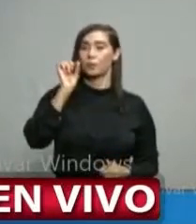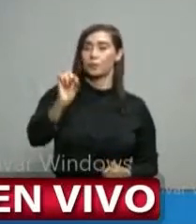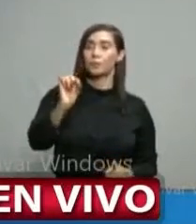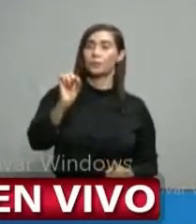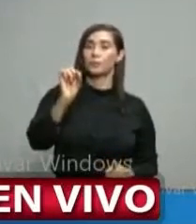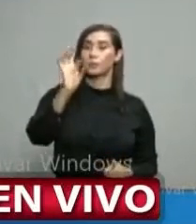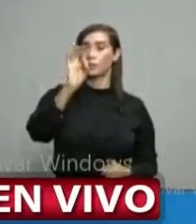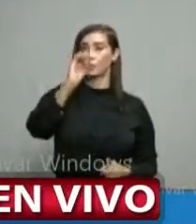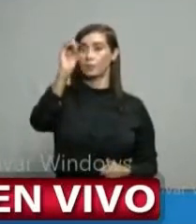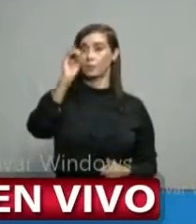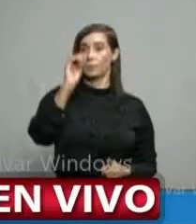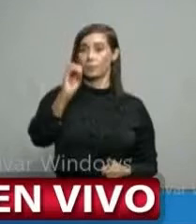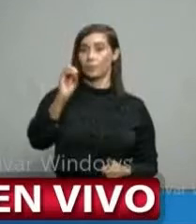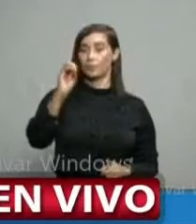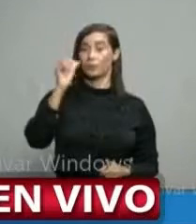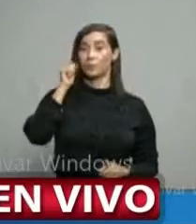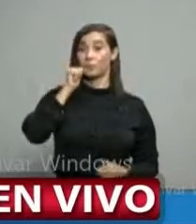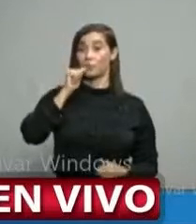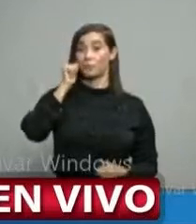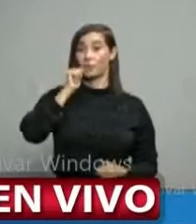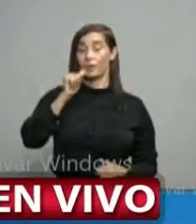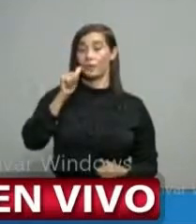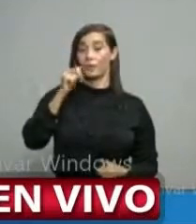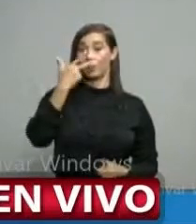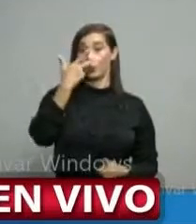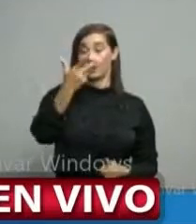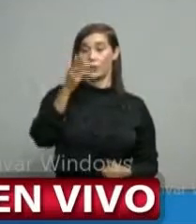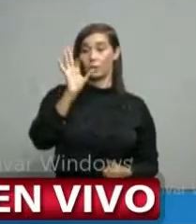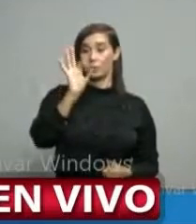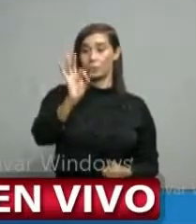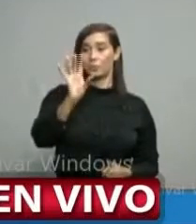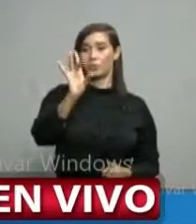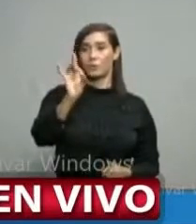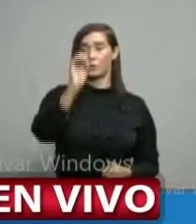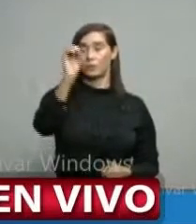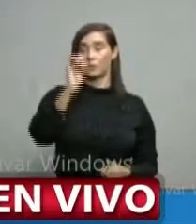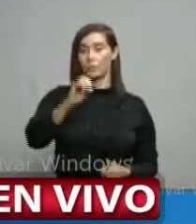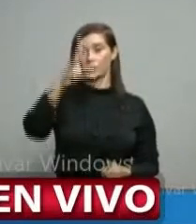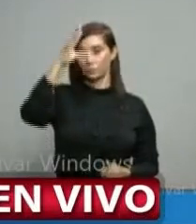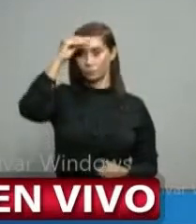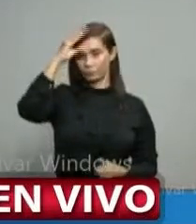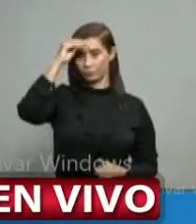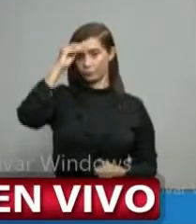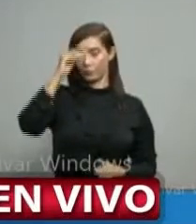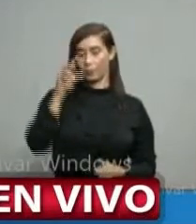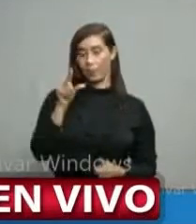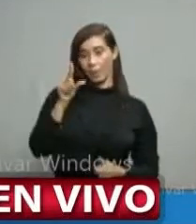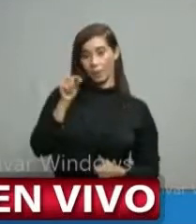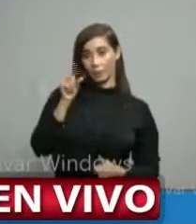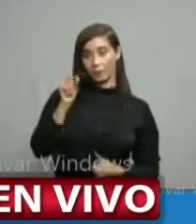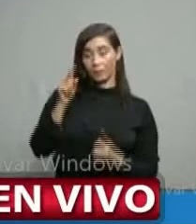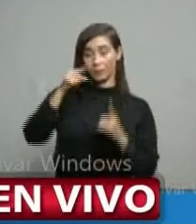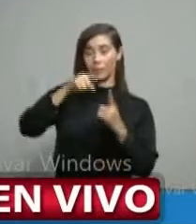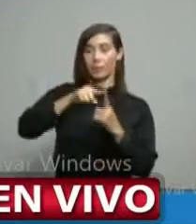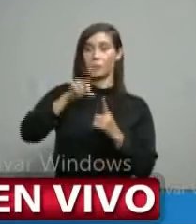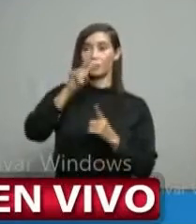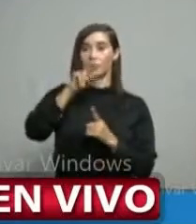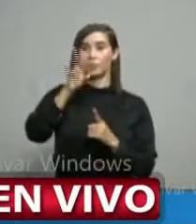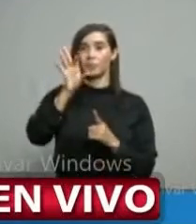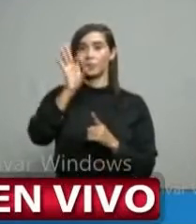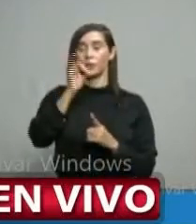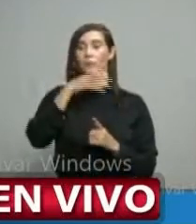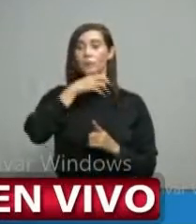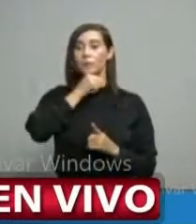femenino, 3.8% masculino, de 20 a 29 años, 18